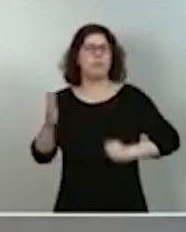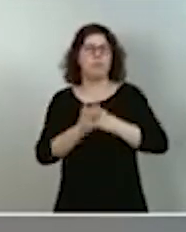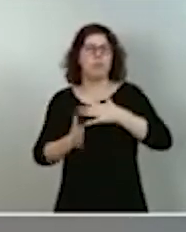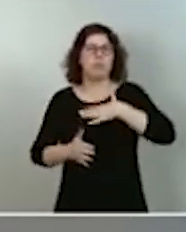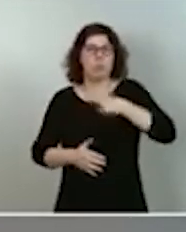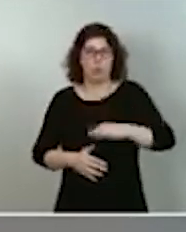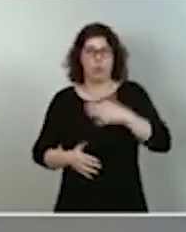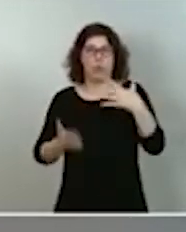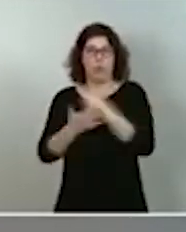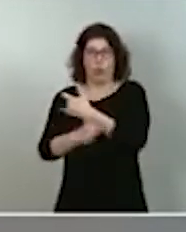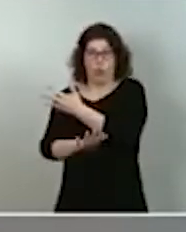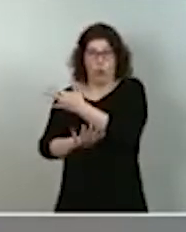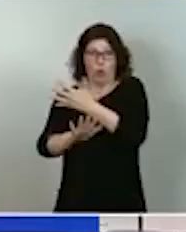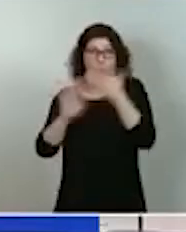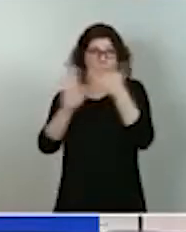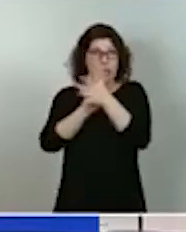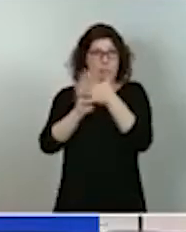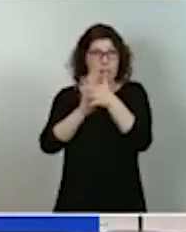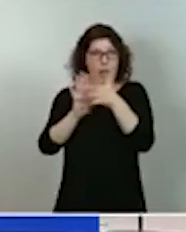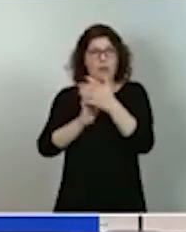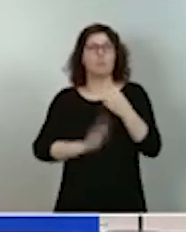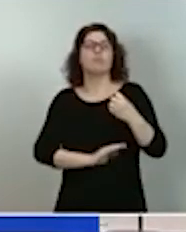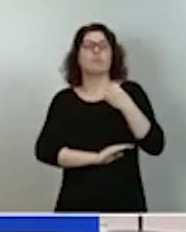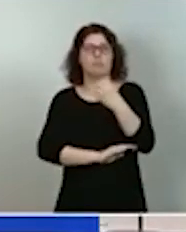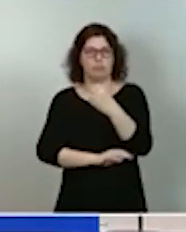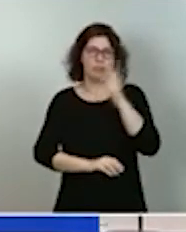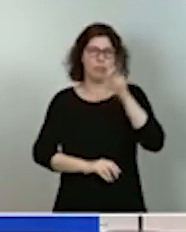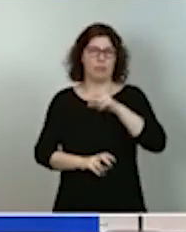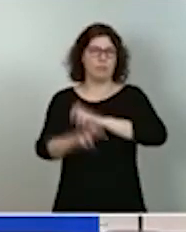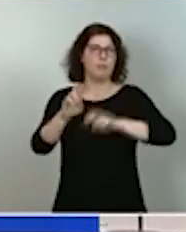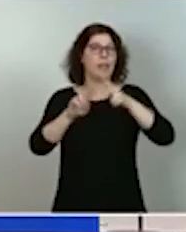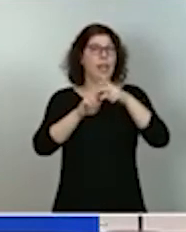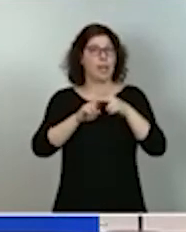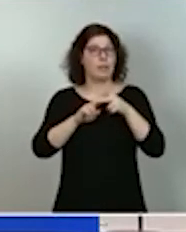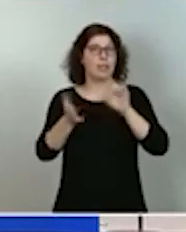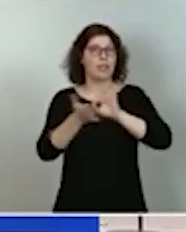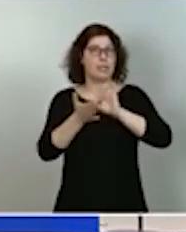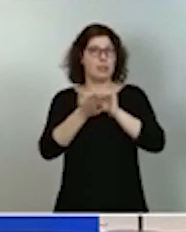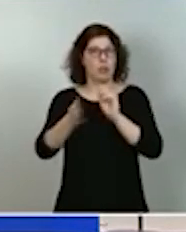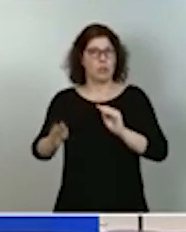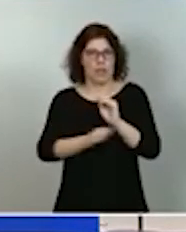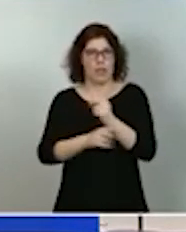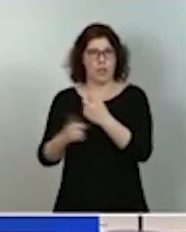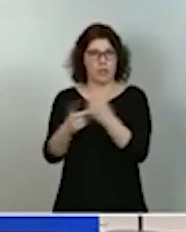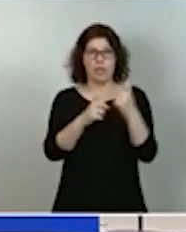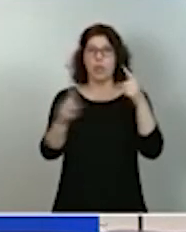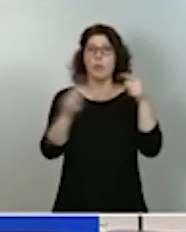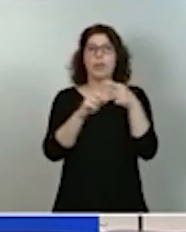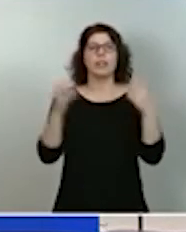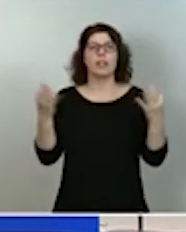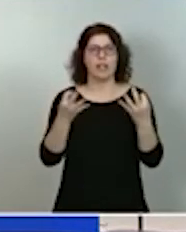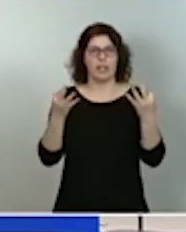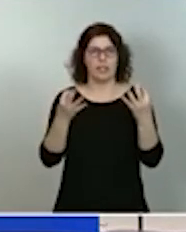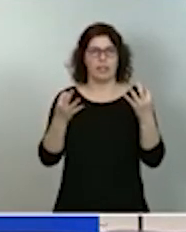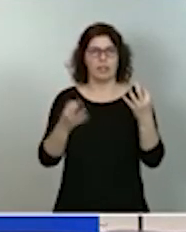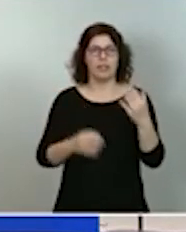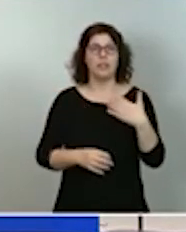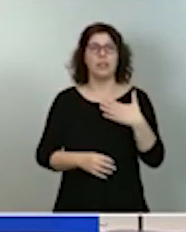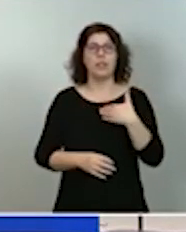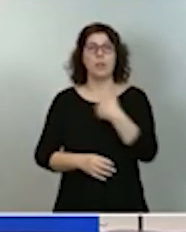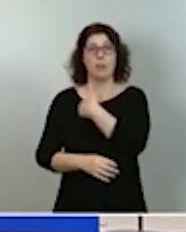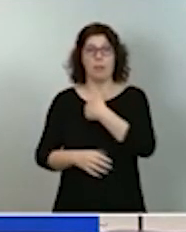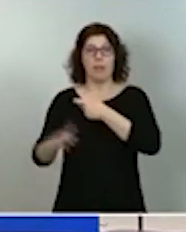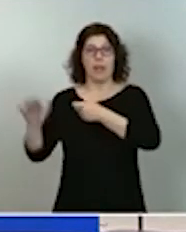estímulo, incluidas las herramientas, los servicios financieros necesarios para combinar adecuadamente el papel de inversores y